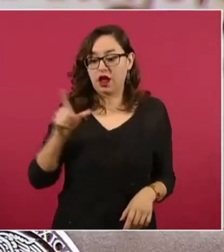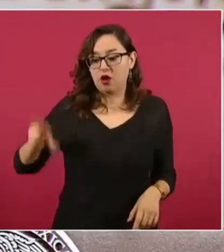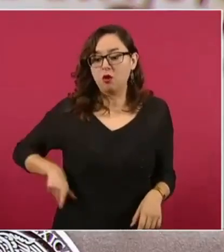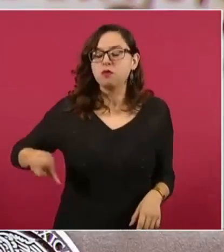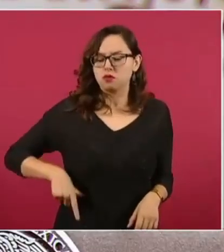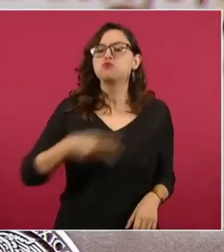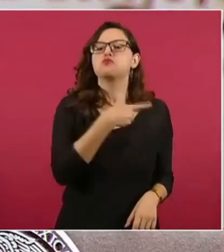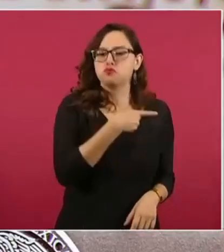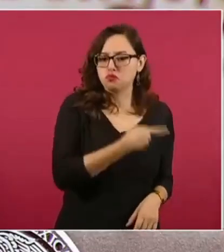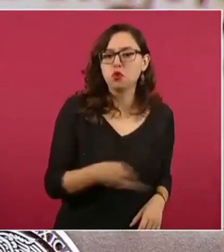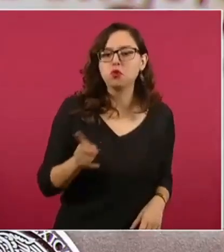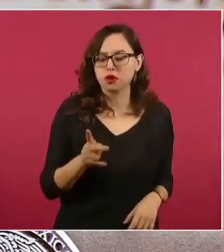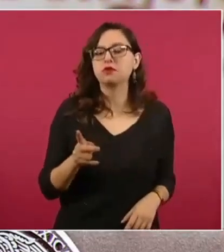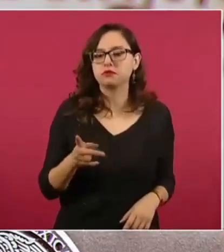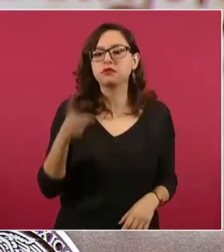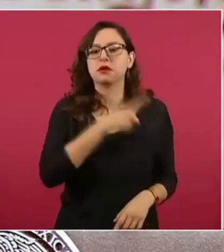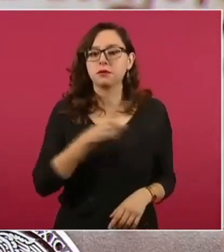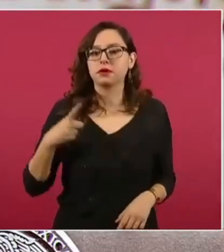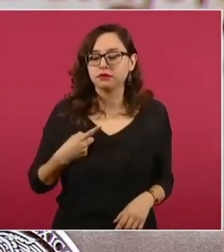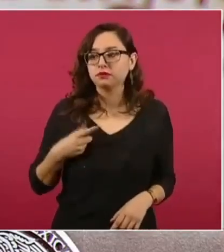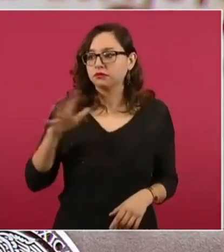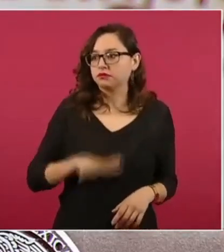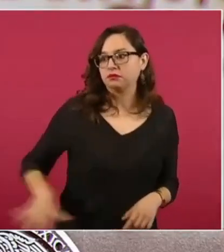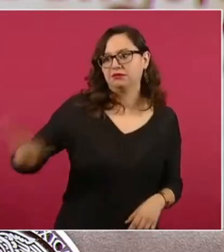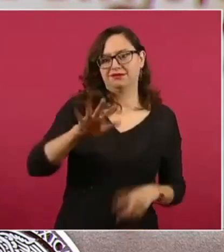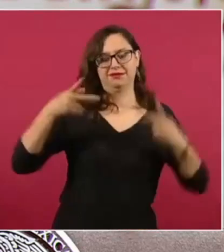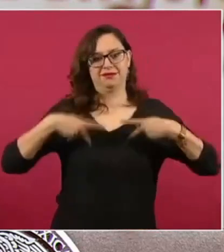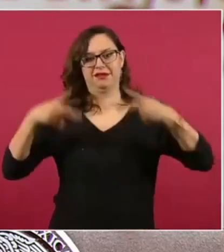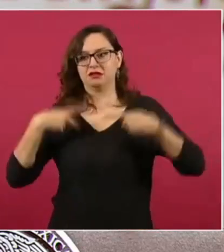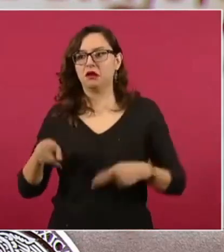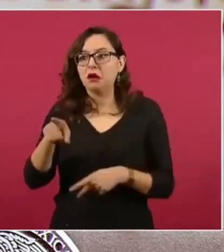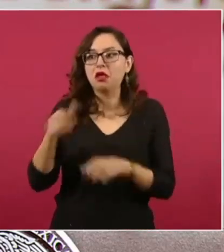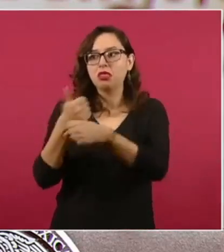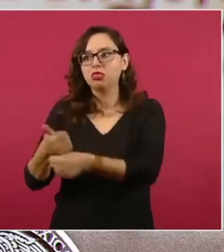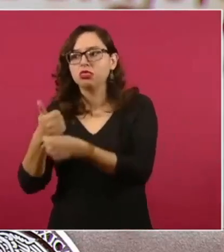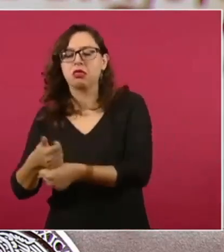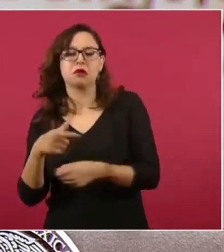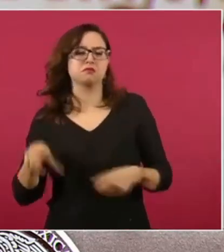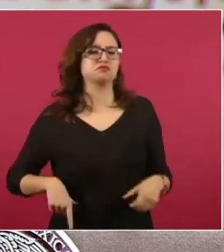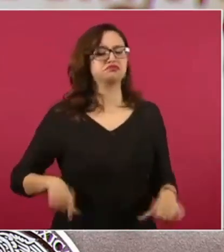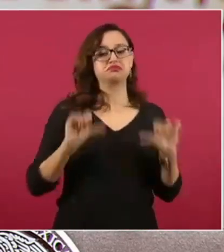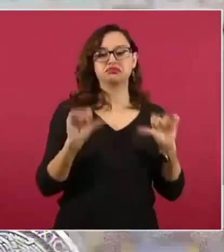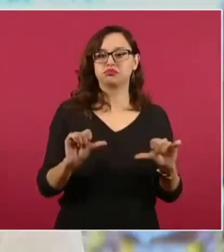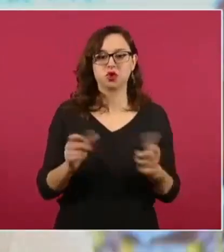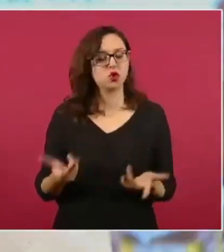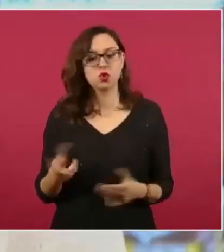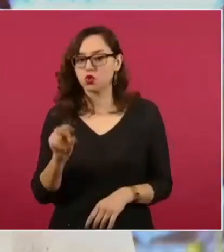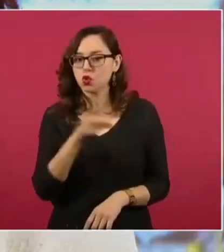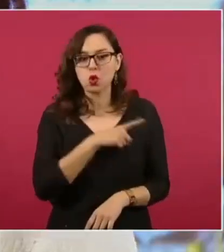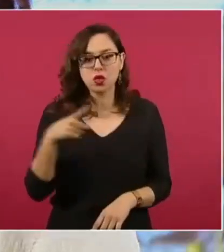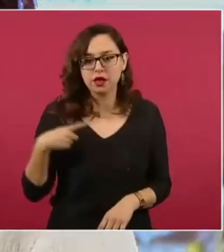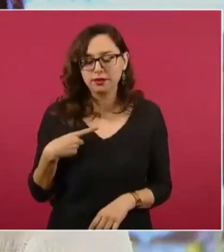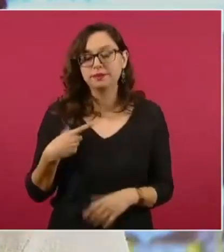avalancha, medios de comunicación, columnistas y una campaña en redes sociales se lanzaron a